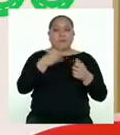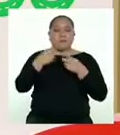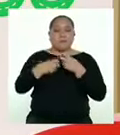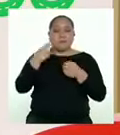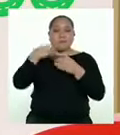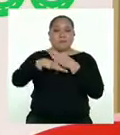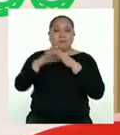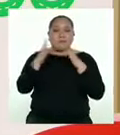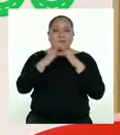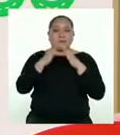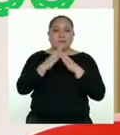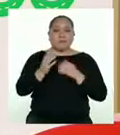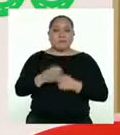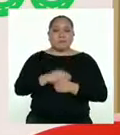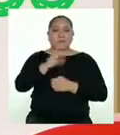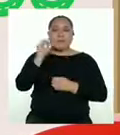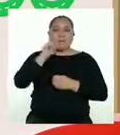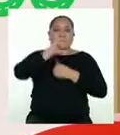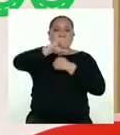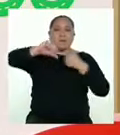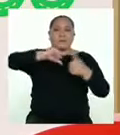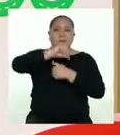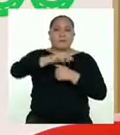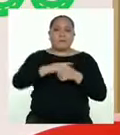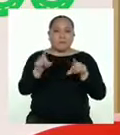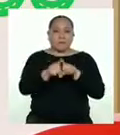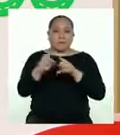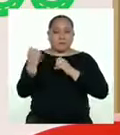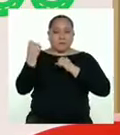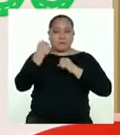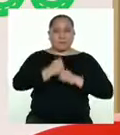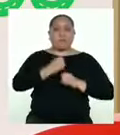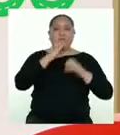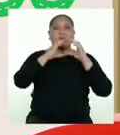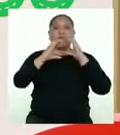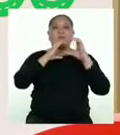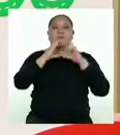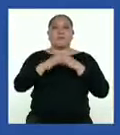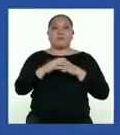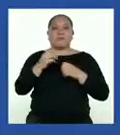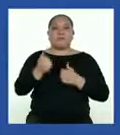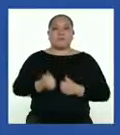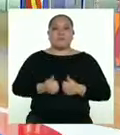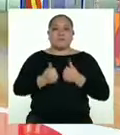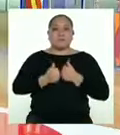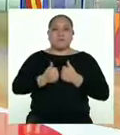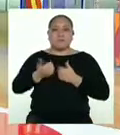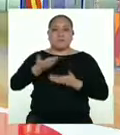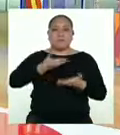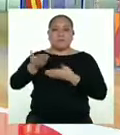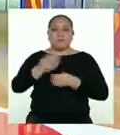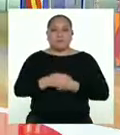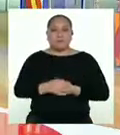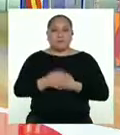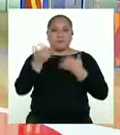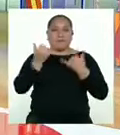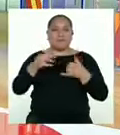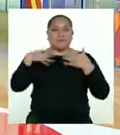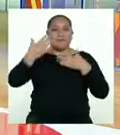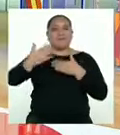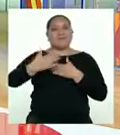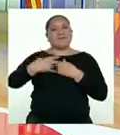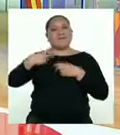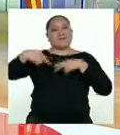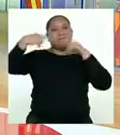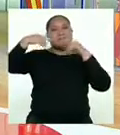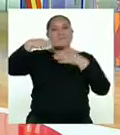casas y nuestro entorno, además de poder fortalecer nuestra comunicación y convivencia. Ahora sí, nos vemos en